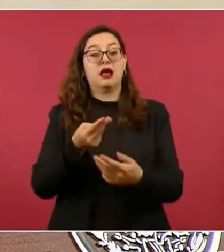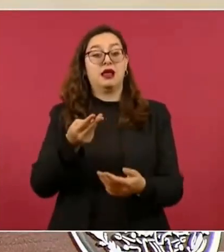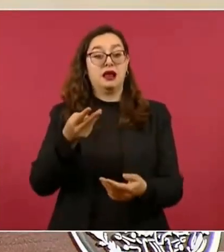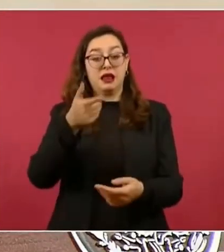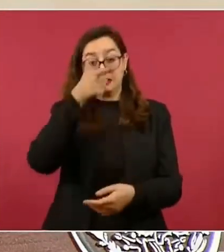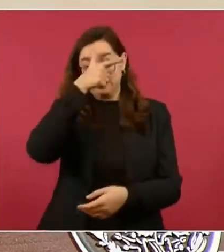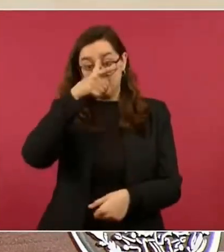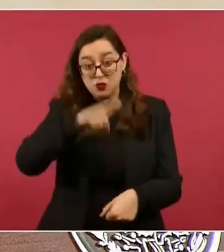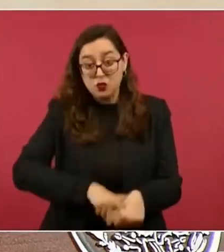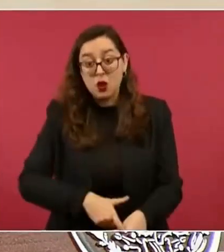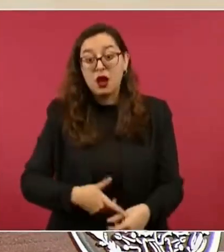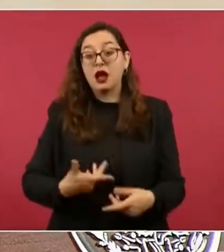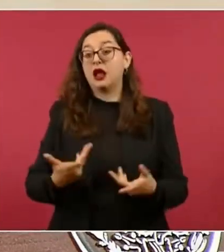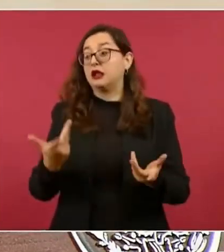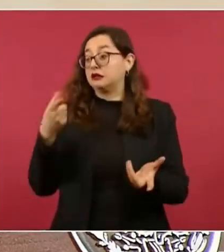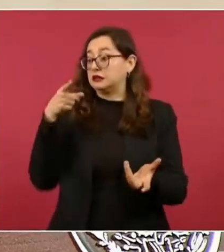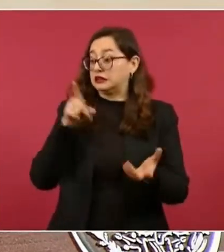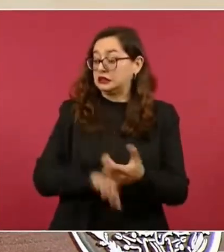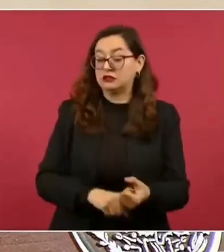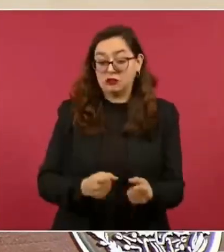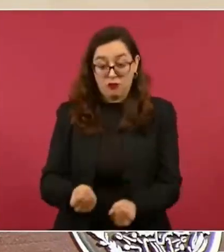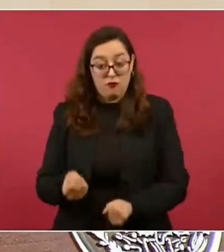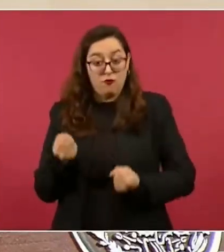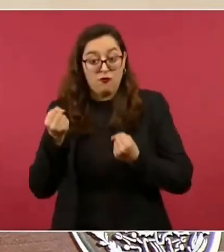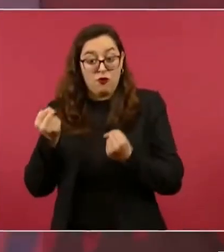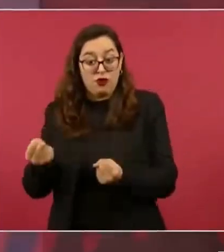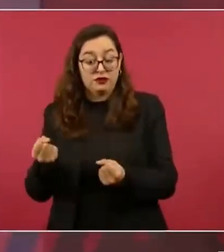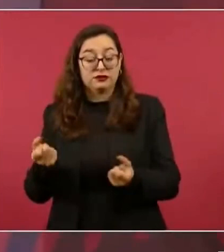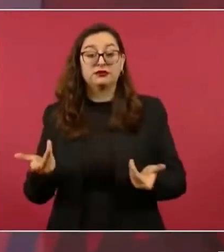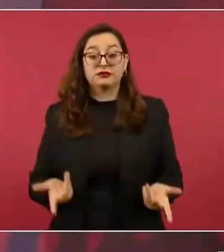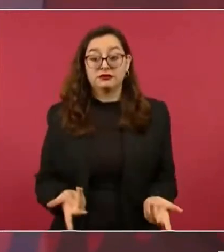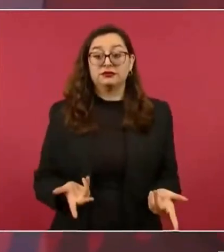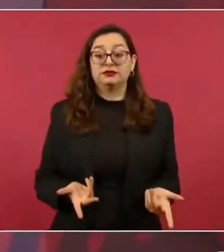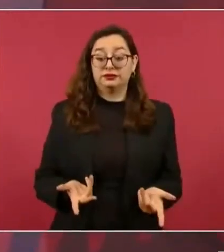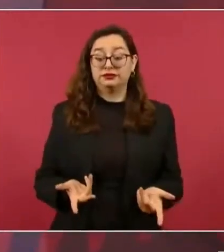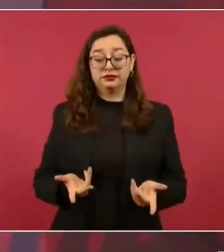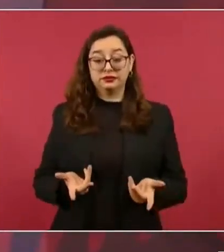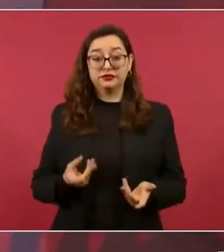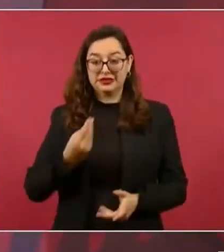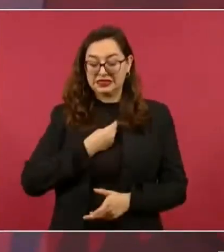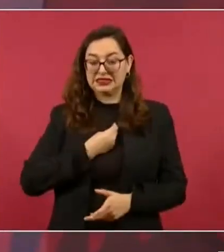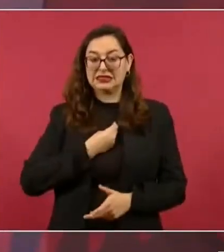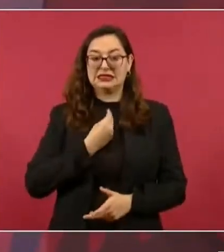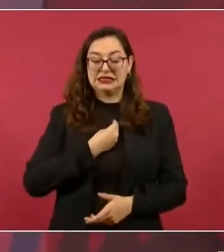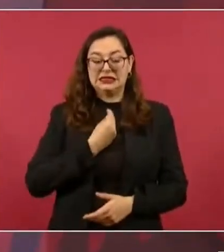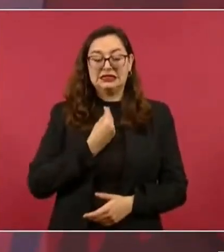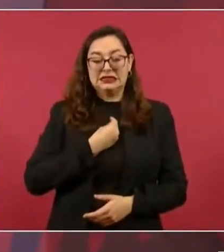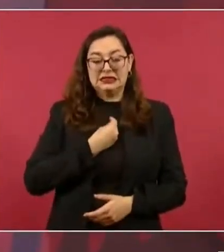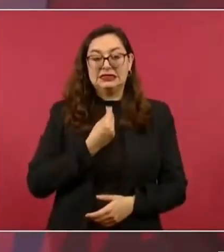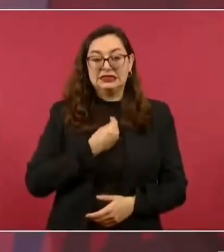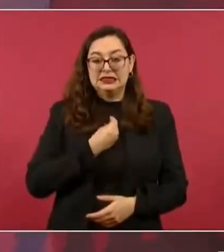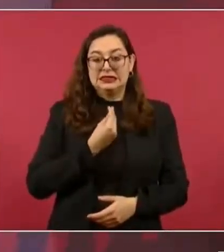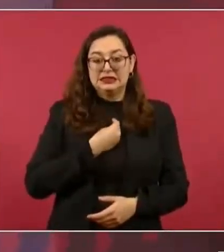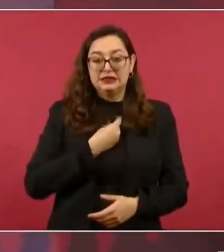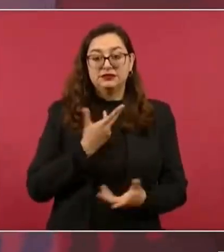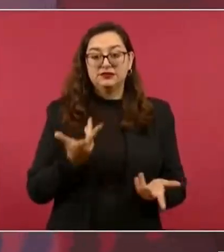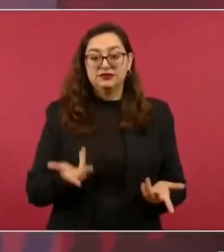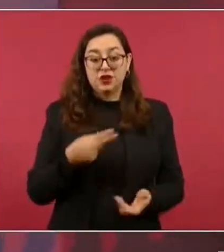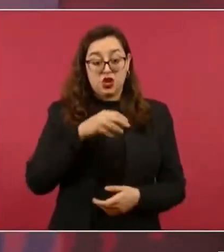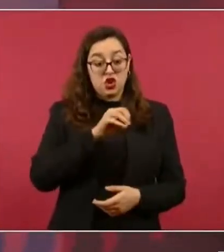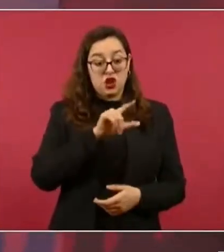porque fue mucho lo que hicieron para imponer